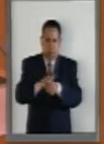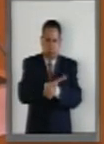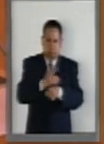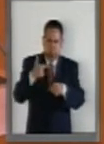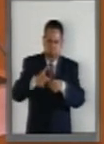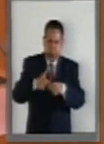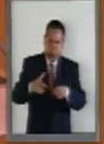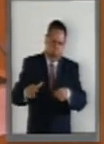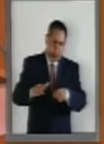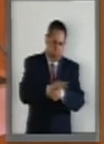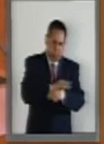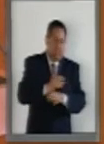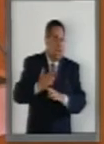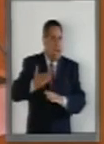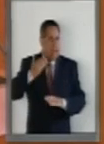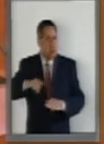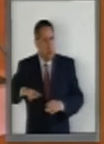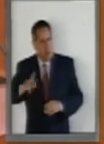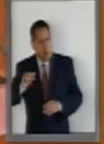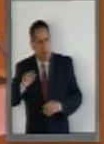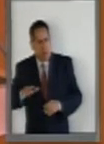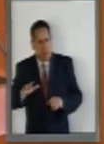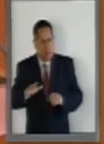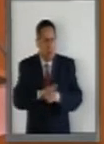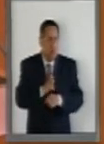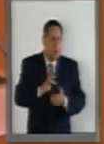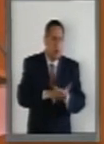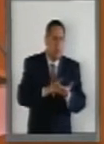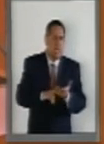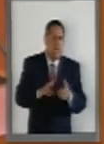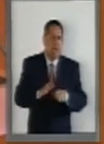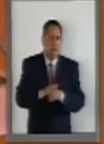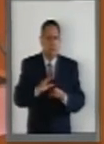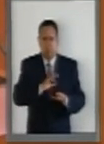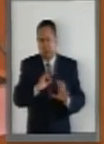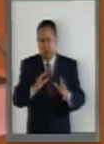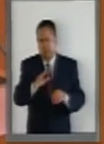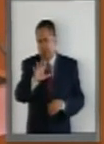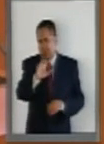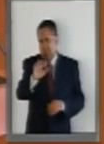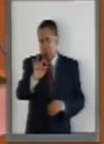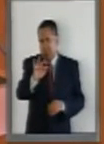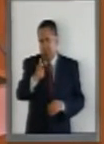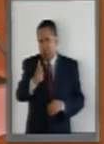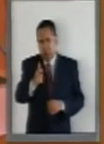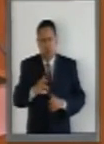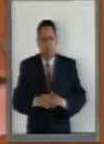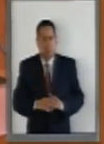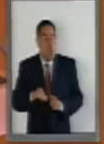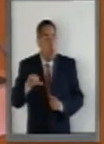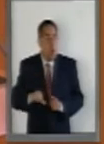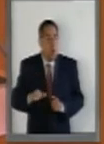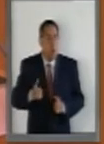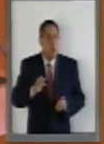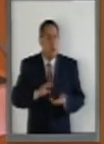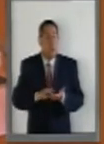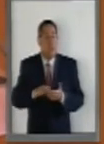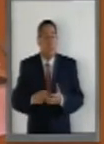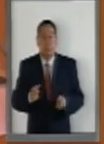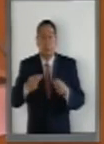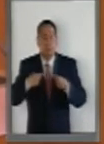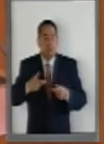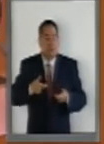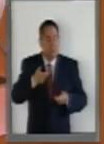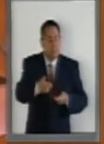gobiernos del PAN nos costaba 540 pesos. Hoy le cuesta a los